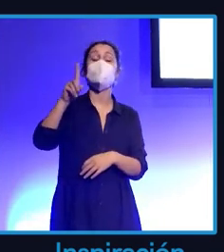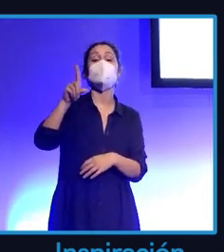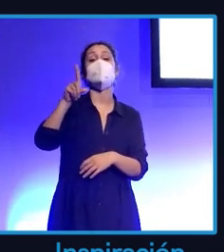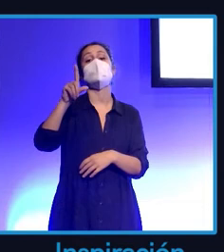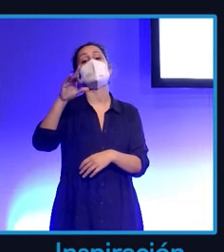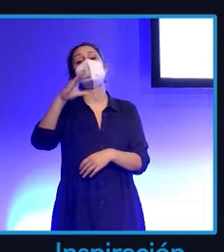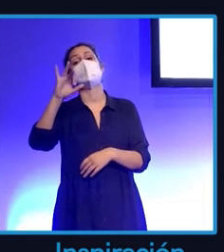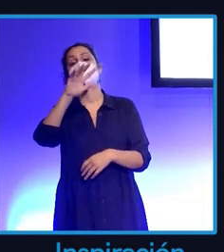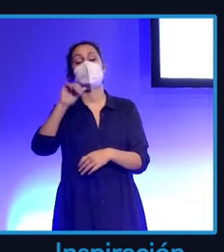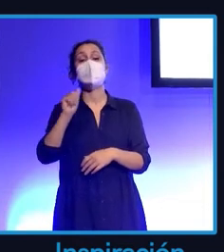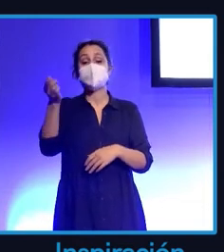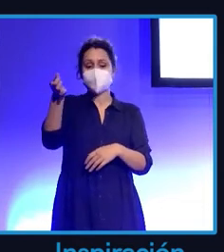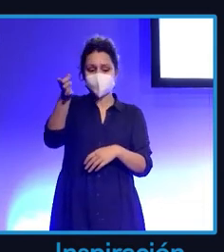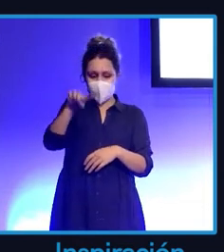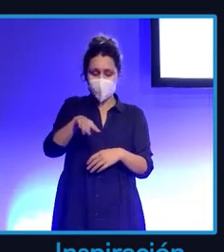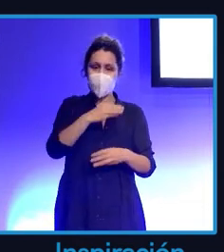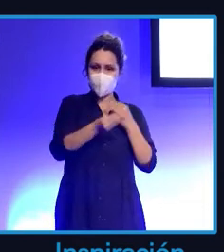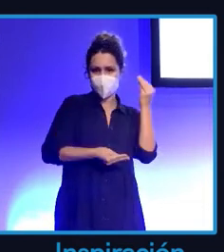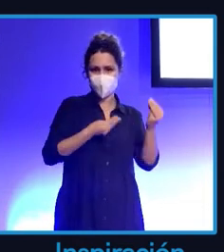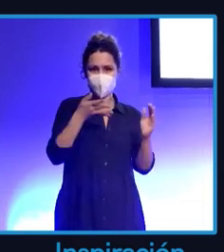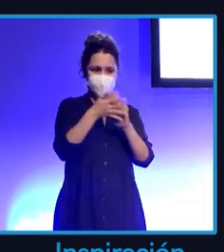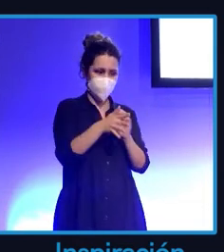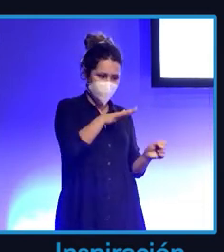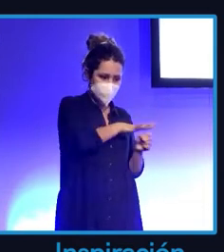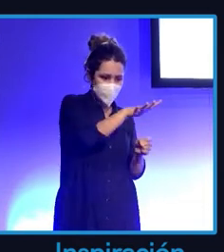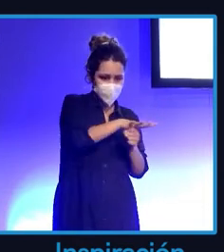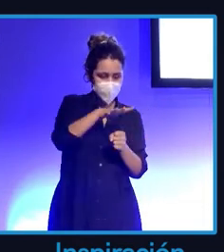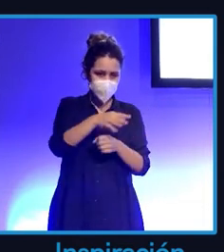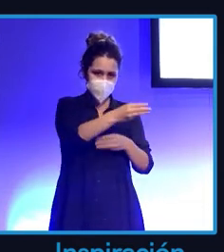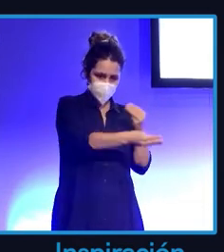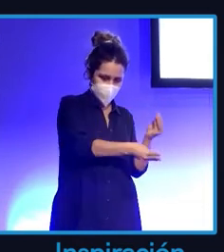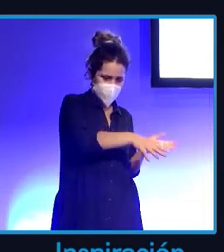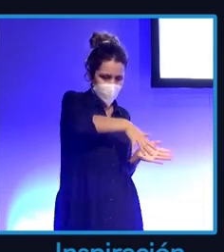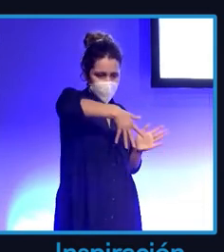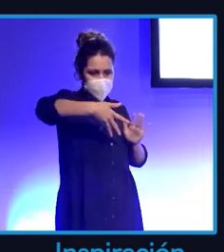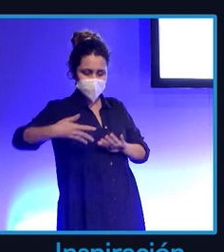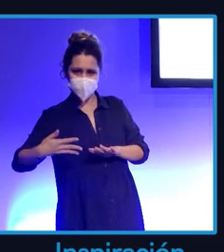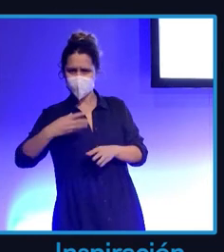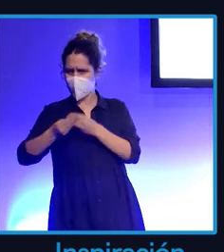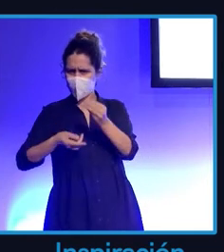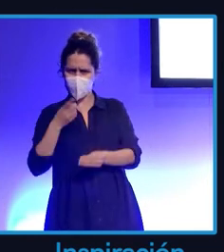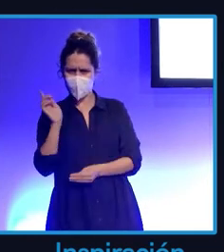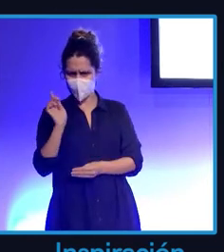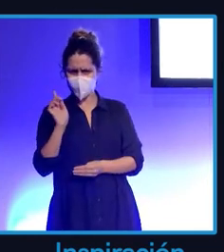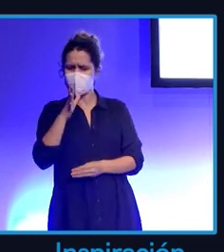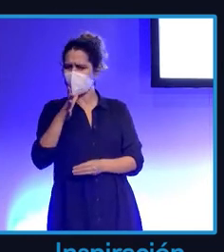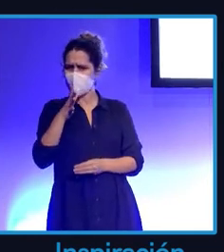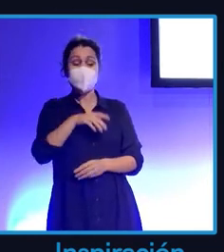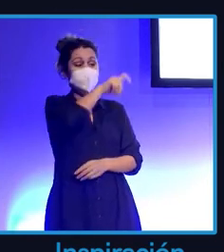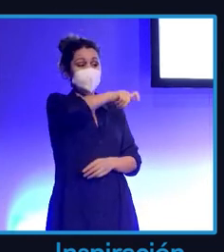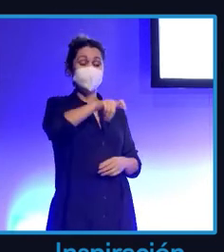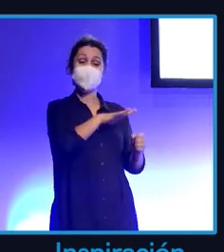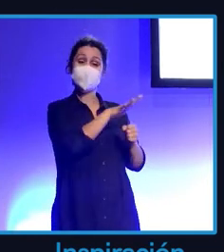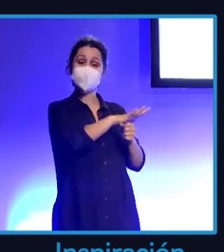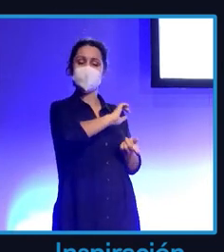de usar a influencers? ¿Hemos llegado al punto de saturación? ¿Hemos convertido a las influencers en actrices